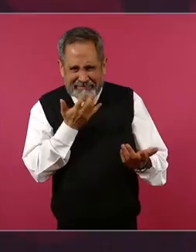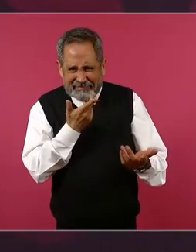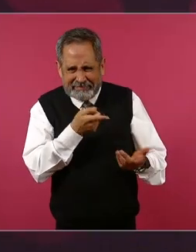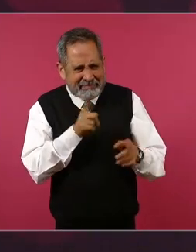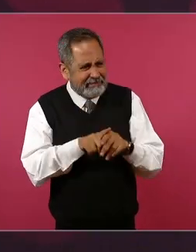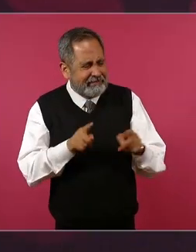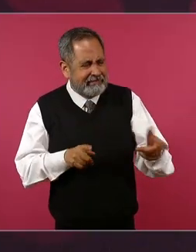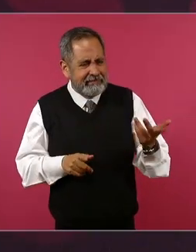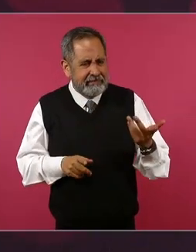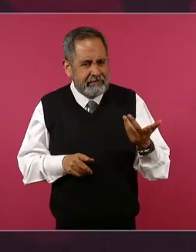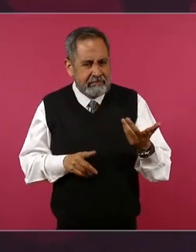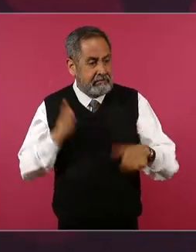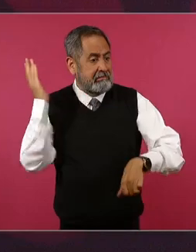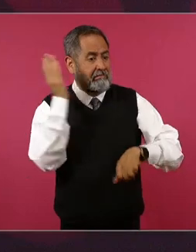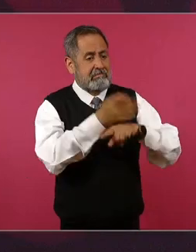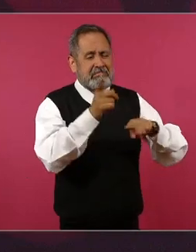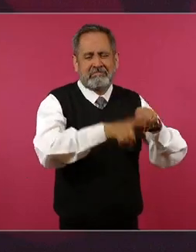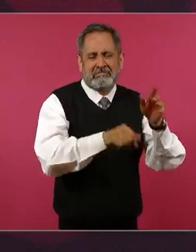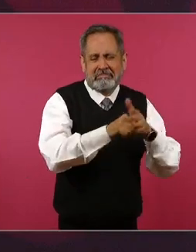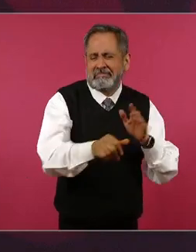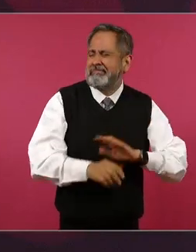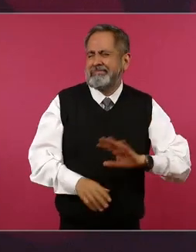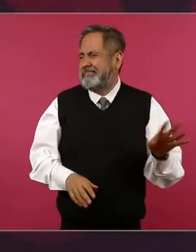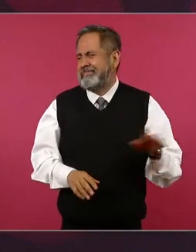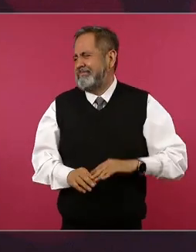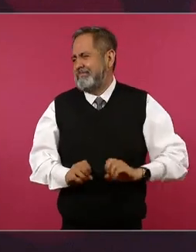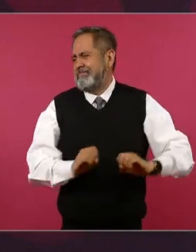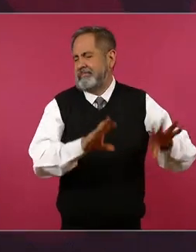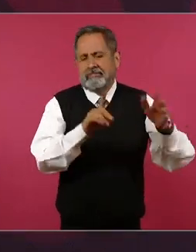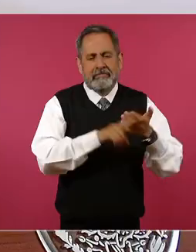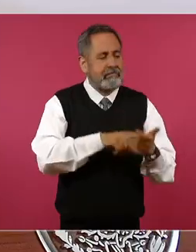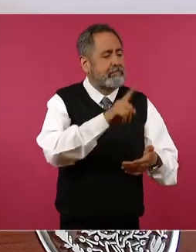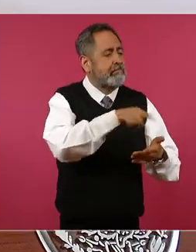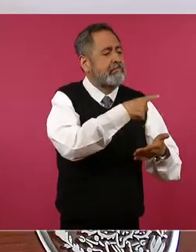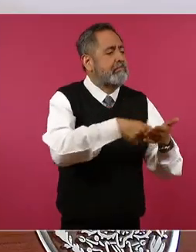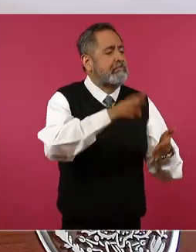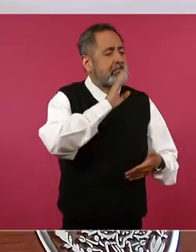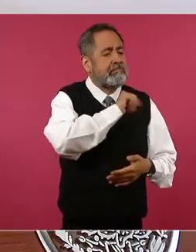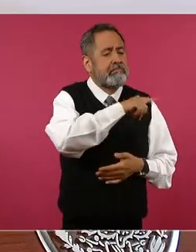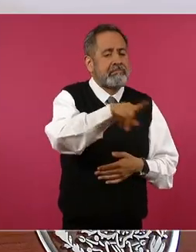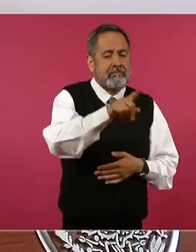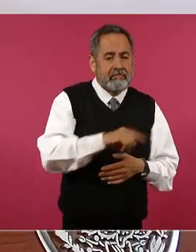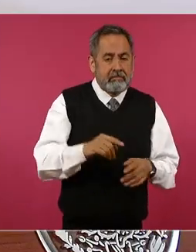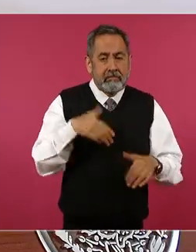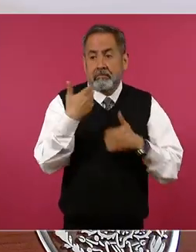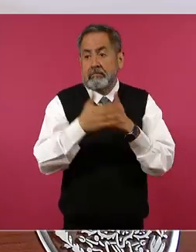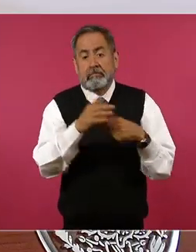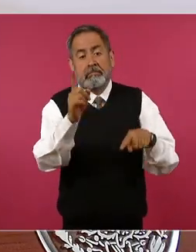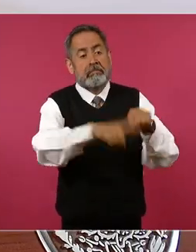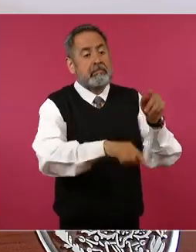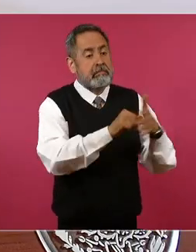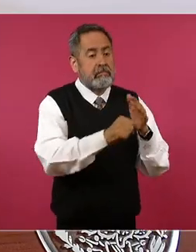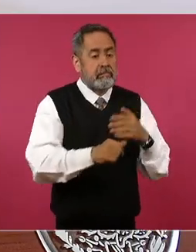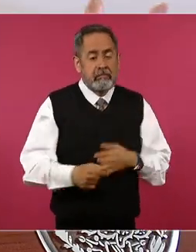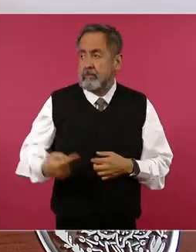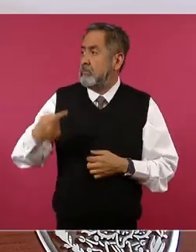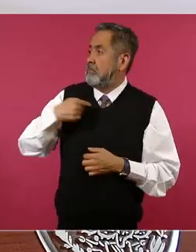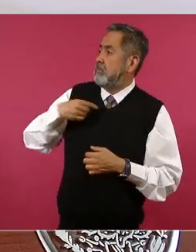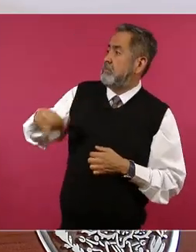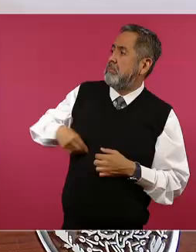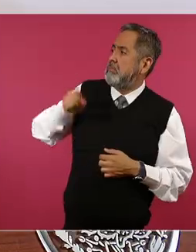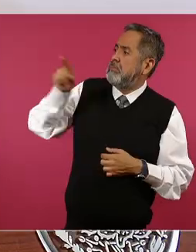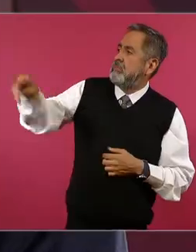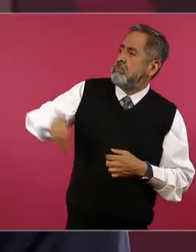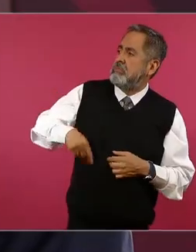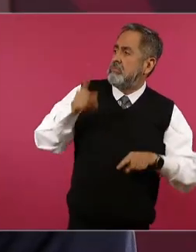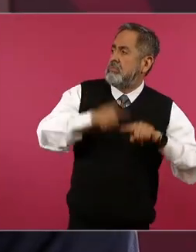los censuren yo ya no quiero hablar mal de algunos medios porque no los vayan a quitar y me echen a mí la culpa y me echen la culpa